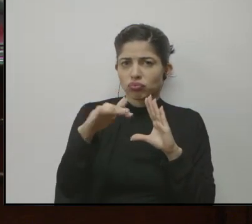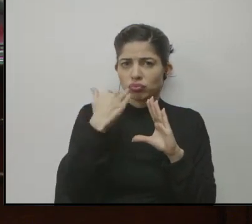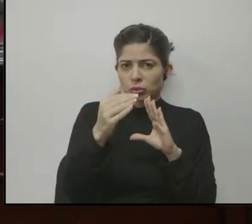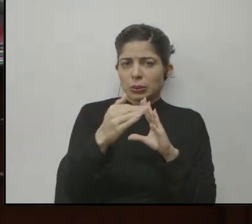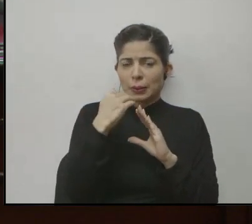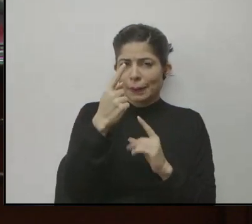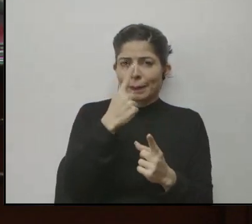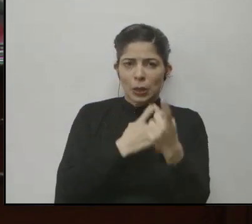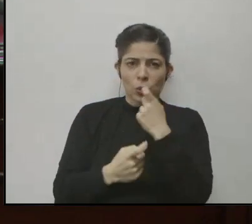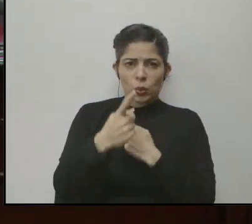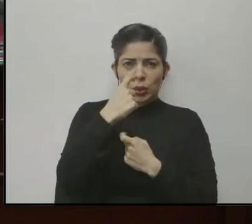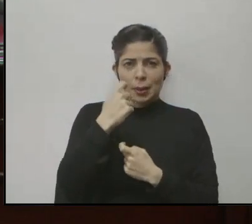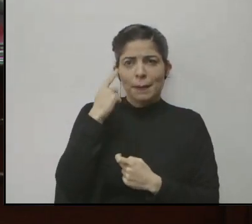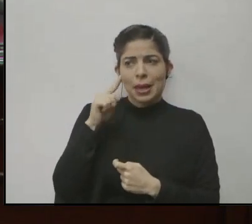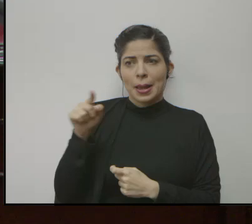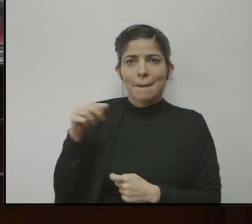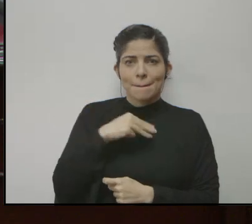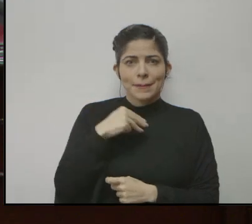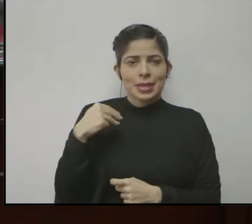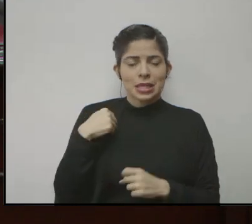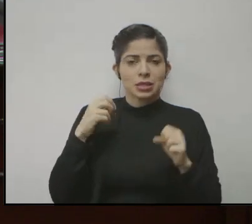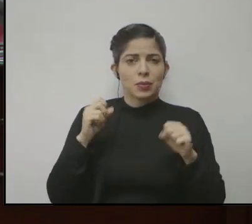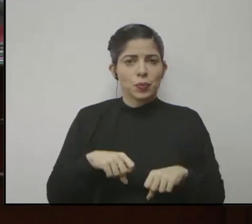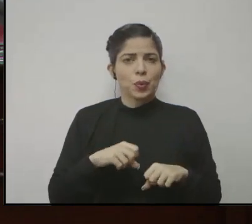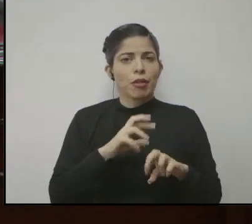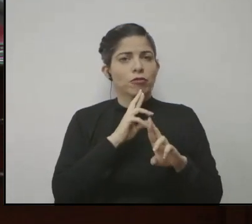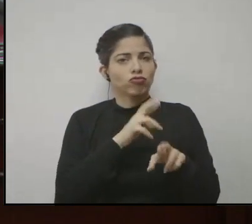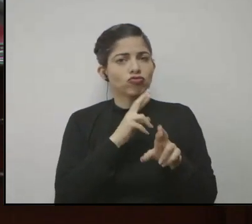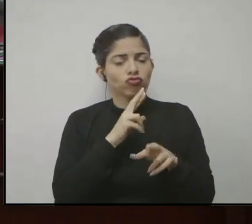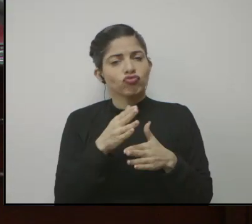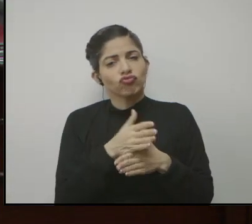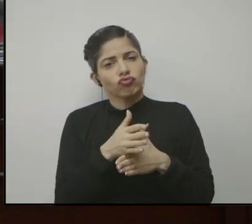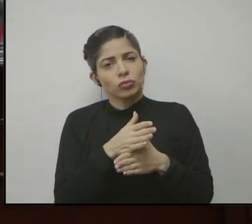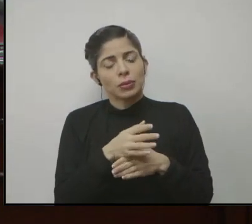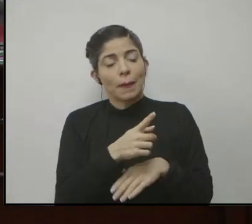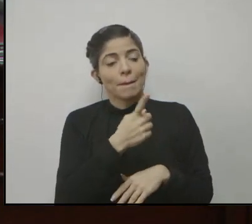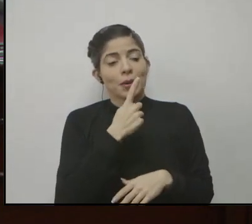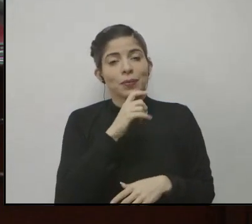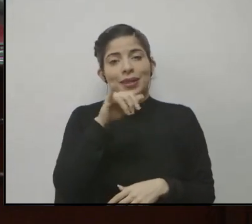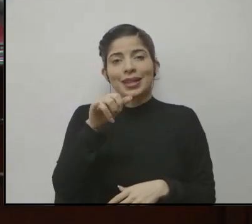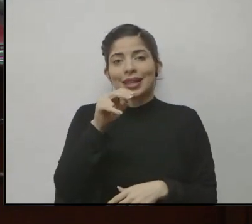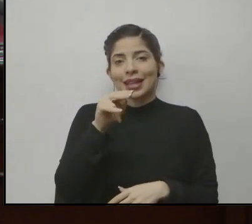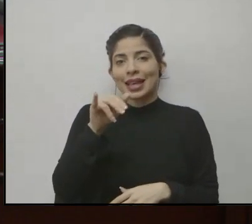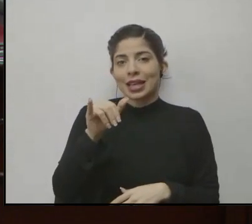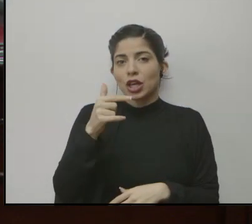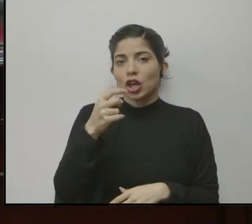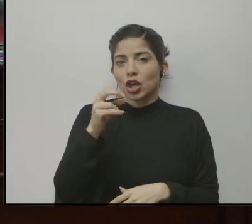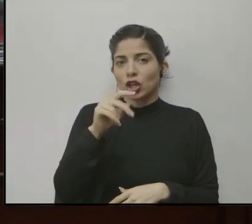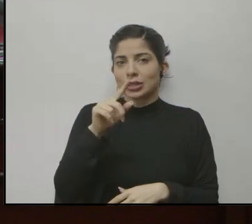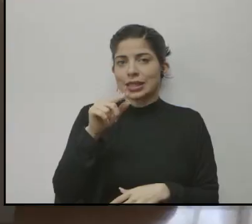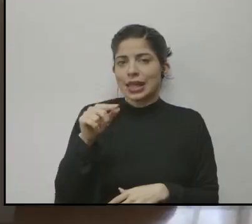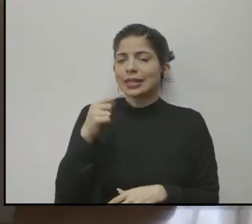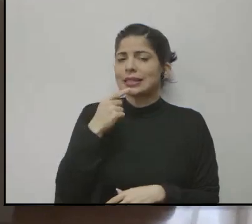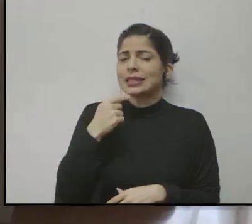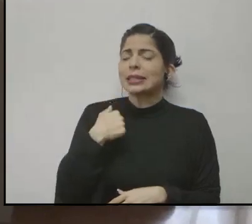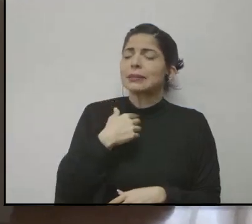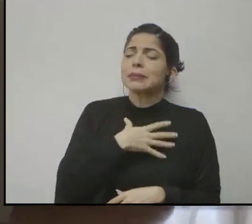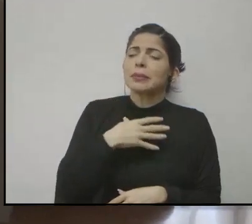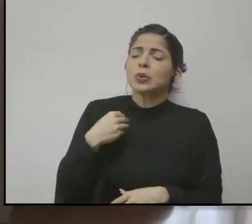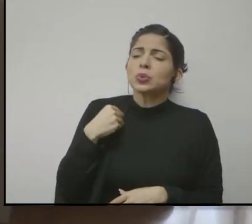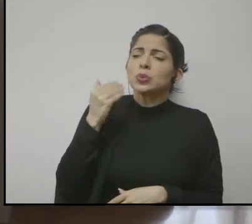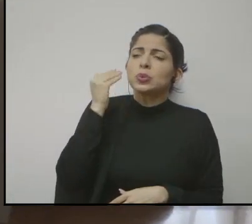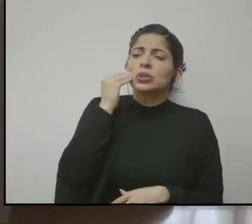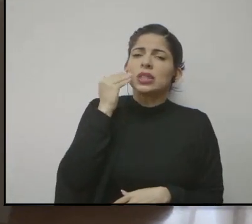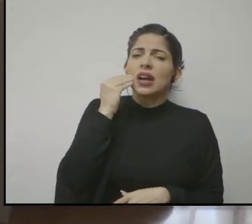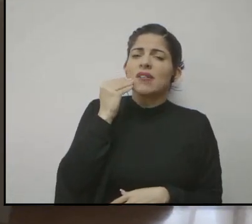consultas para que la ministra también pueda compartir. Nos pregunta Jenny González, me gustaría saber qué va a